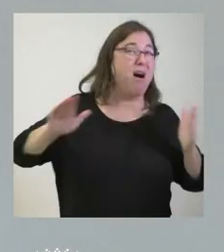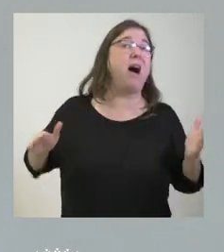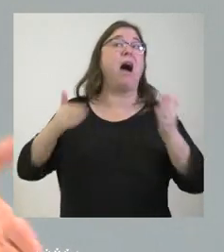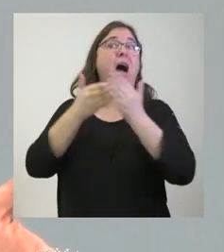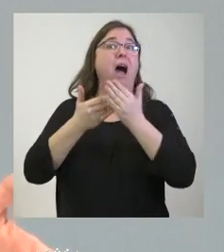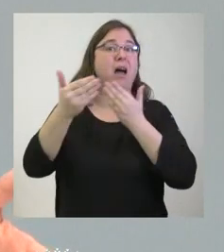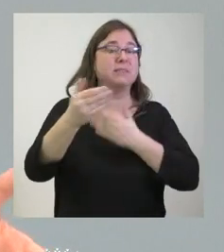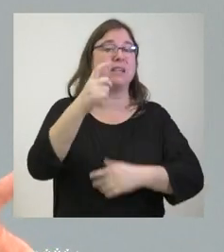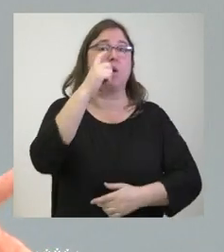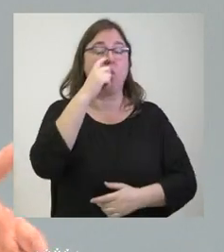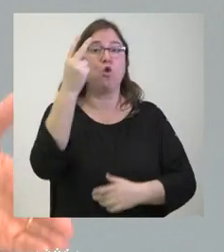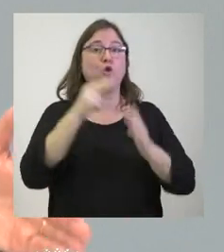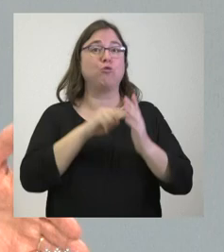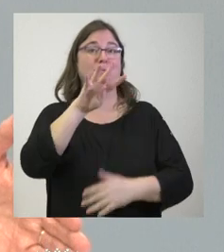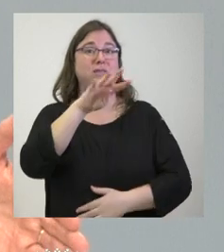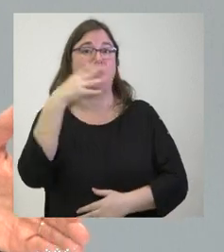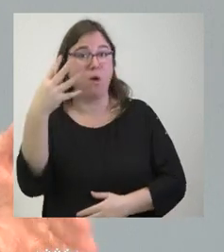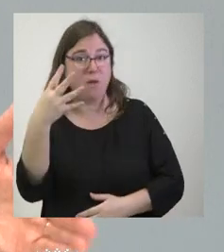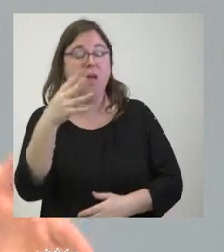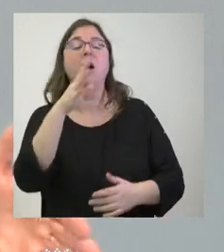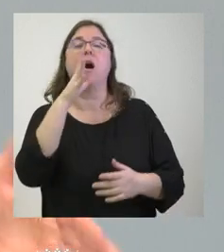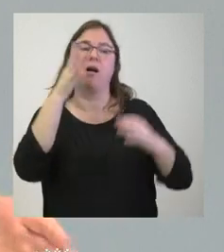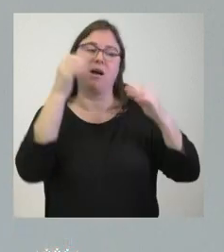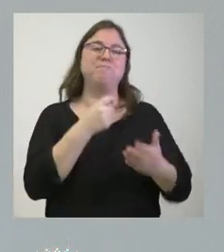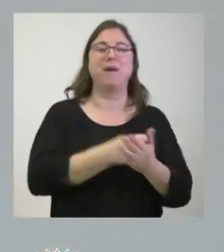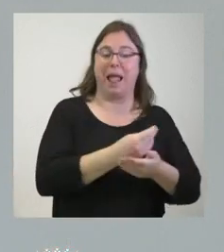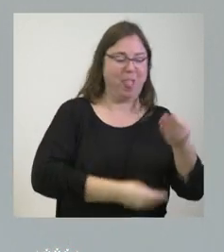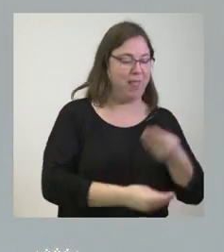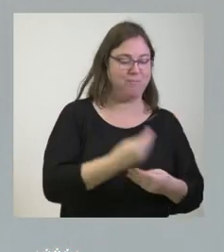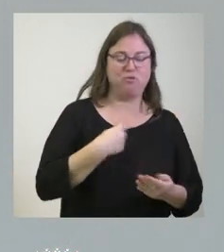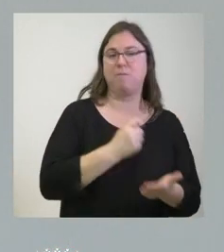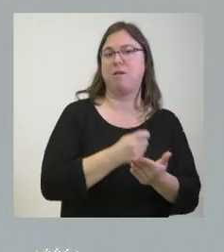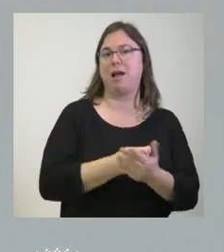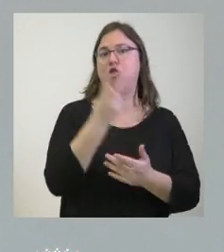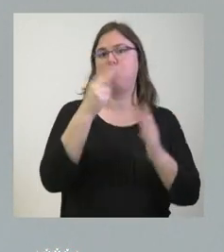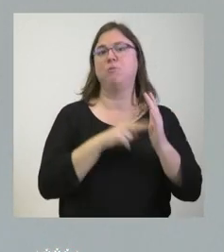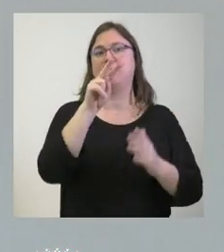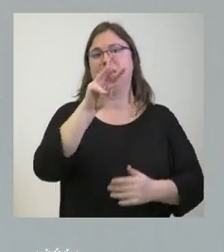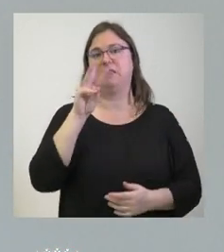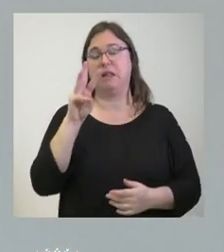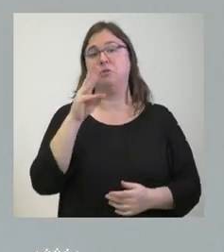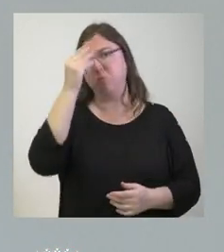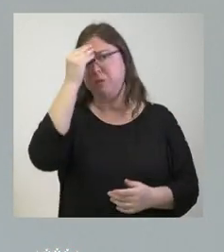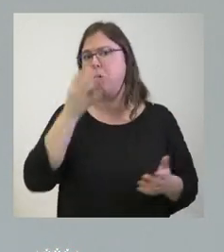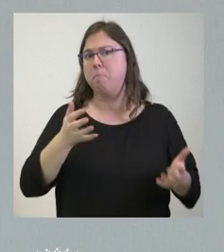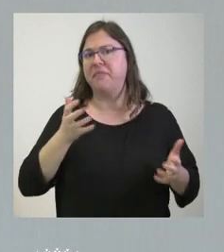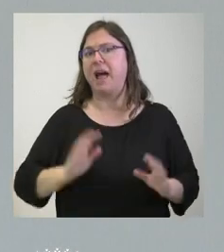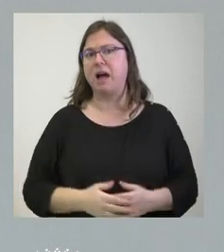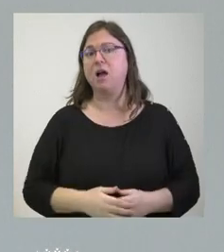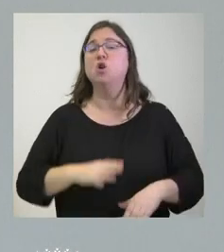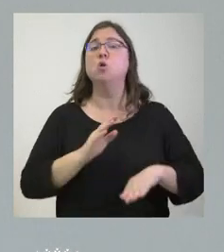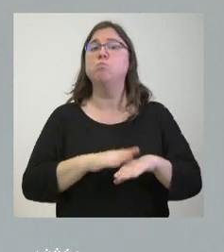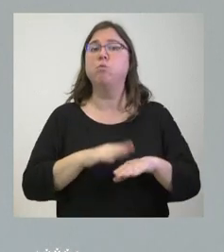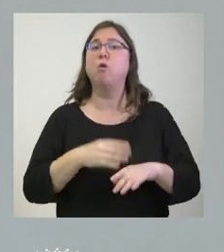la estamos adelantando hasta estos meses primeros del año 23 yo creo que son elementos muy ventajosos primero por su